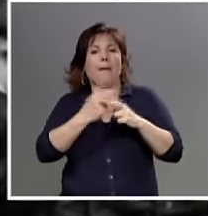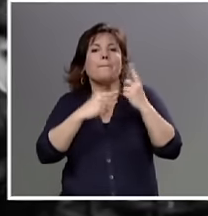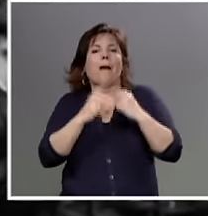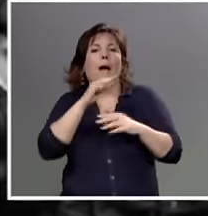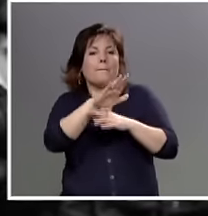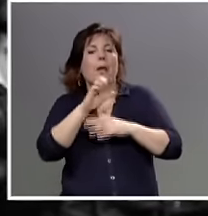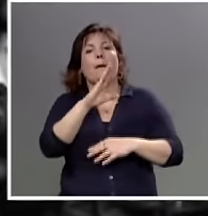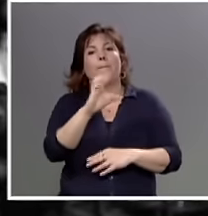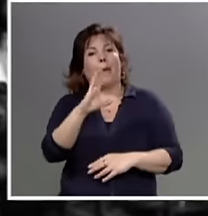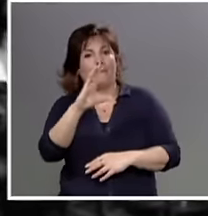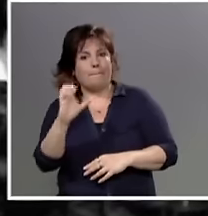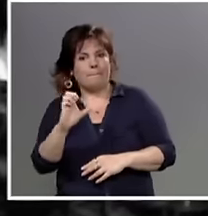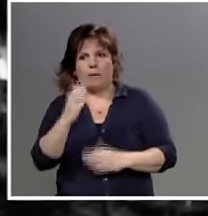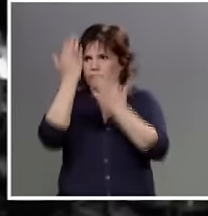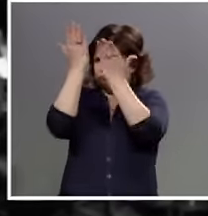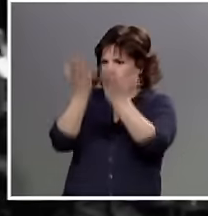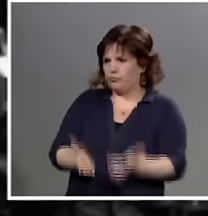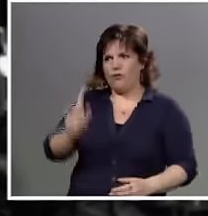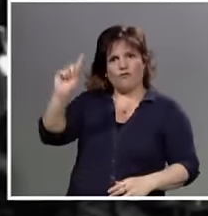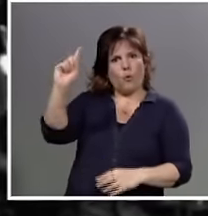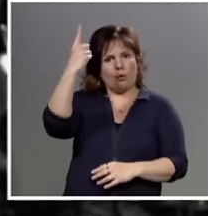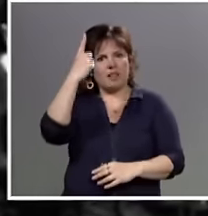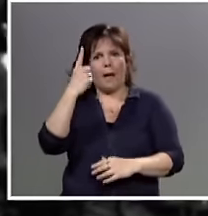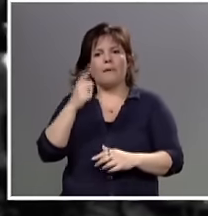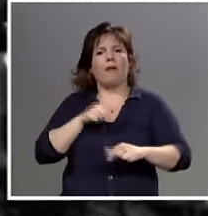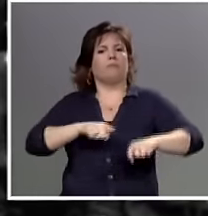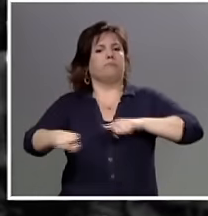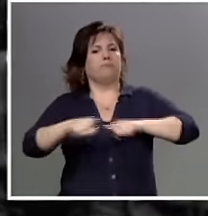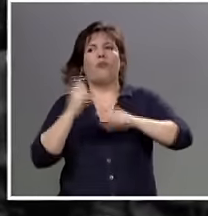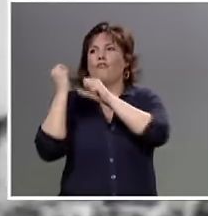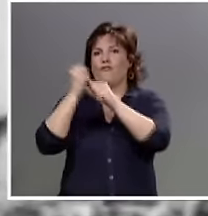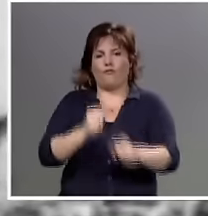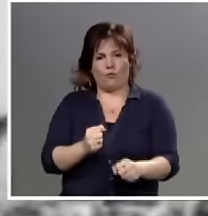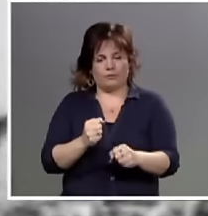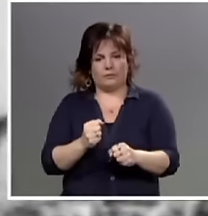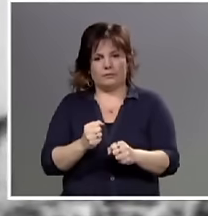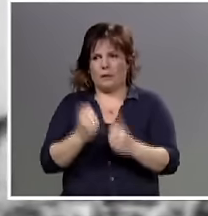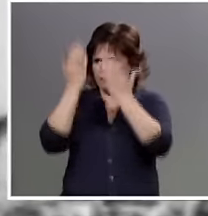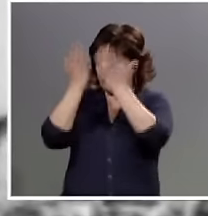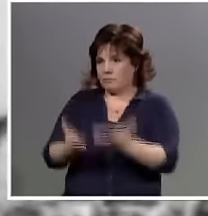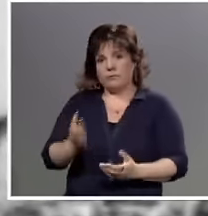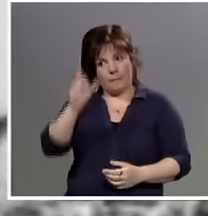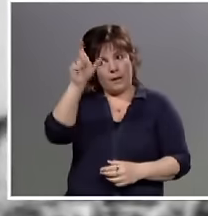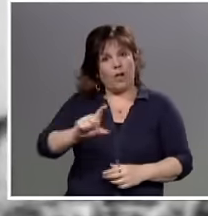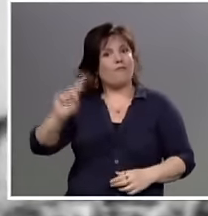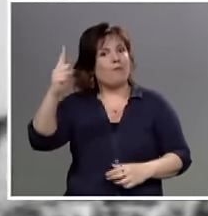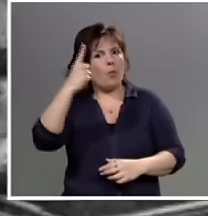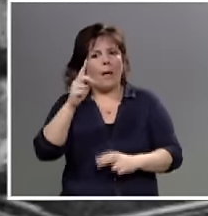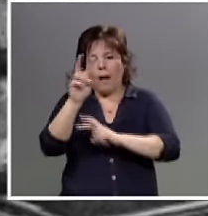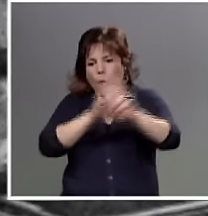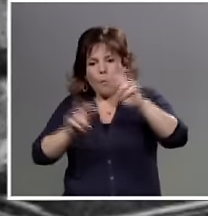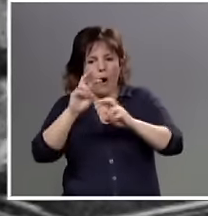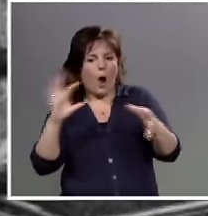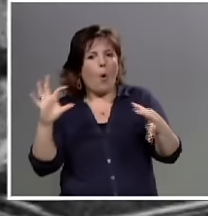entrañable Pepe, es la figura emblemática de los dirigentes fundacionales. Fue un actor clave en el proceso de unificación